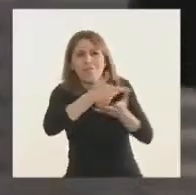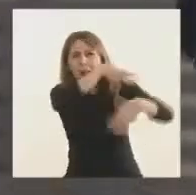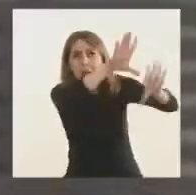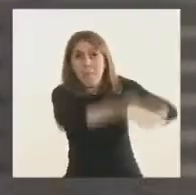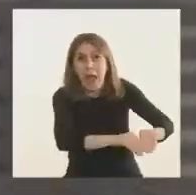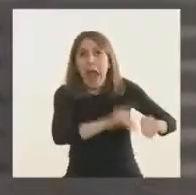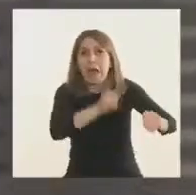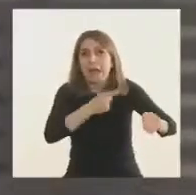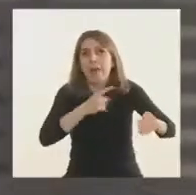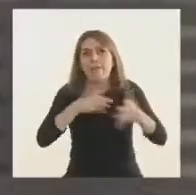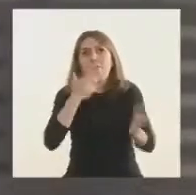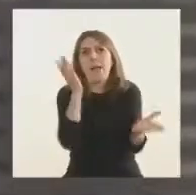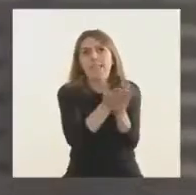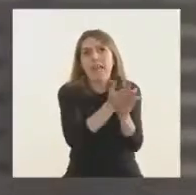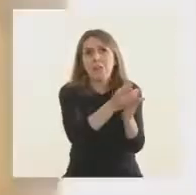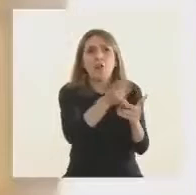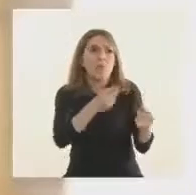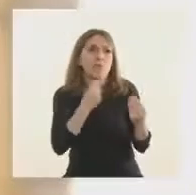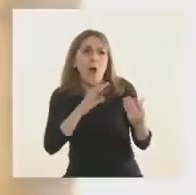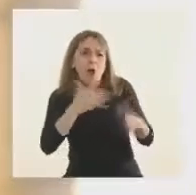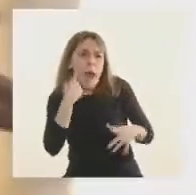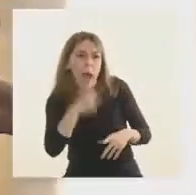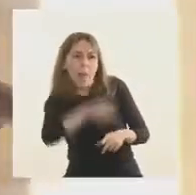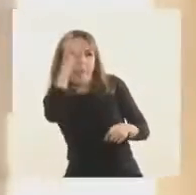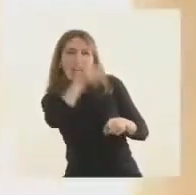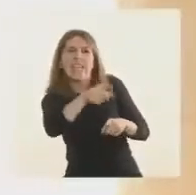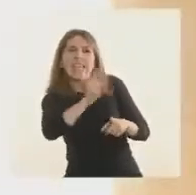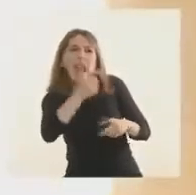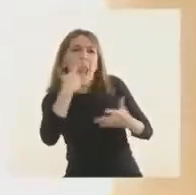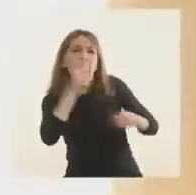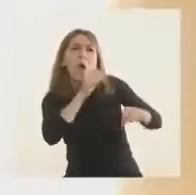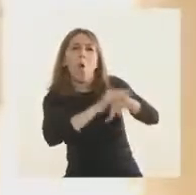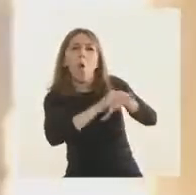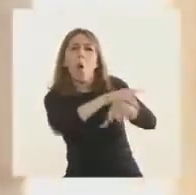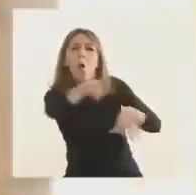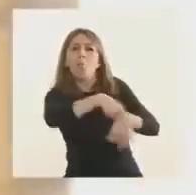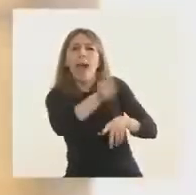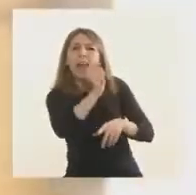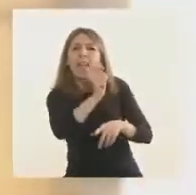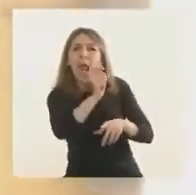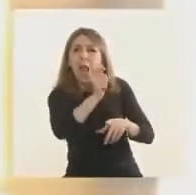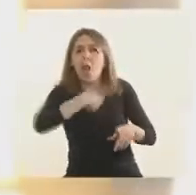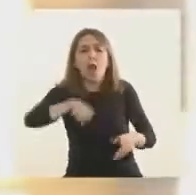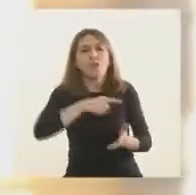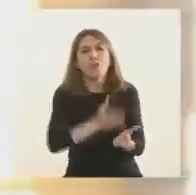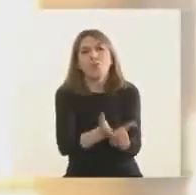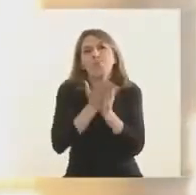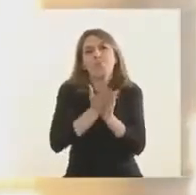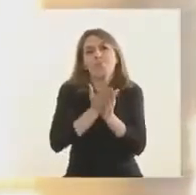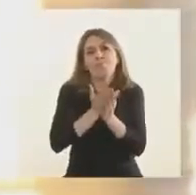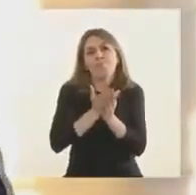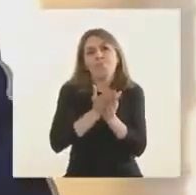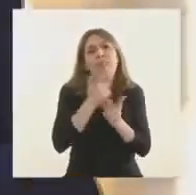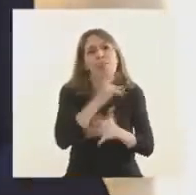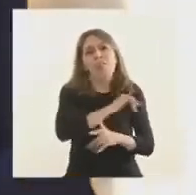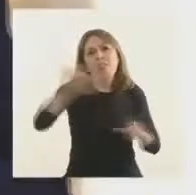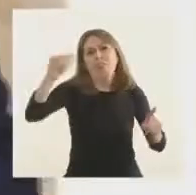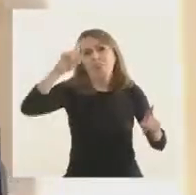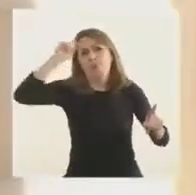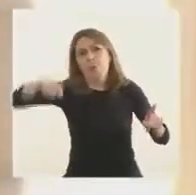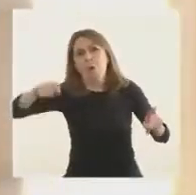quiénes son los que generan los incendios cuando los incendios los generan alguien y ser implacables judicialmente con ellos.